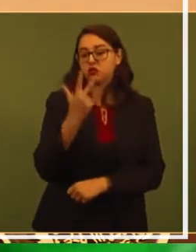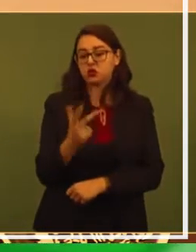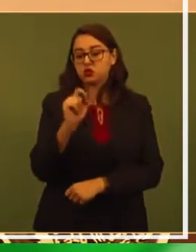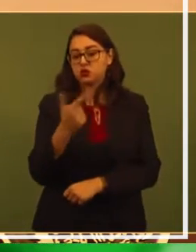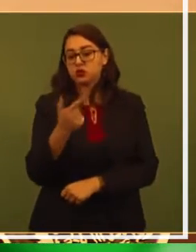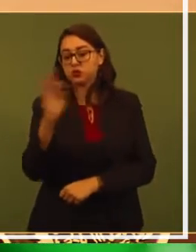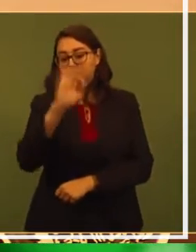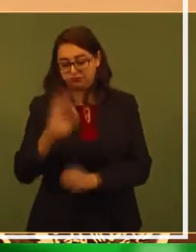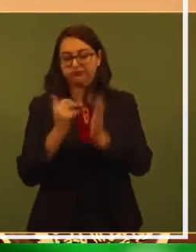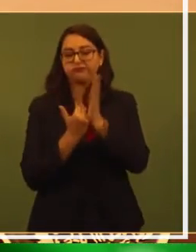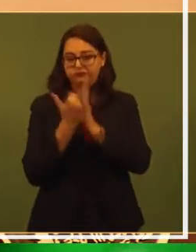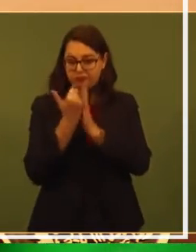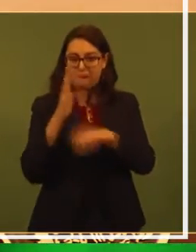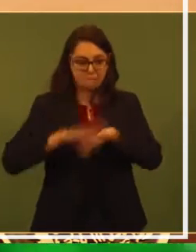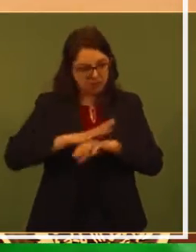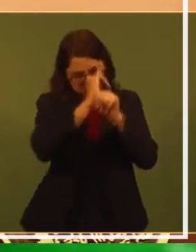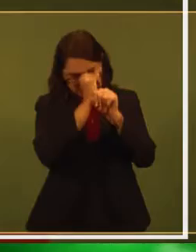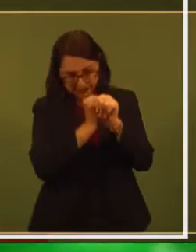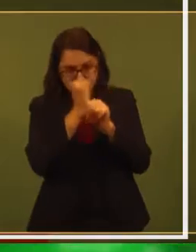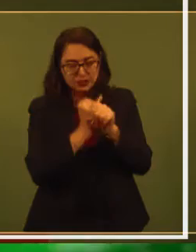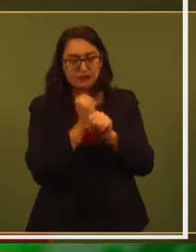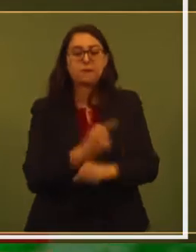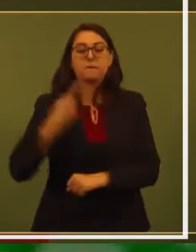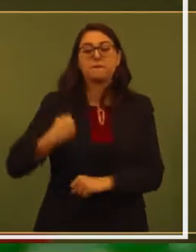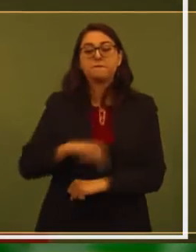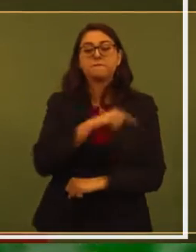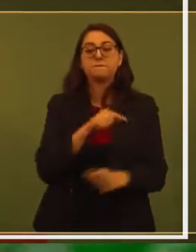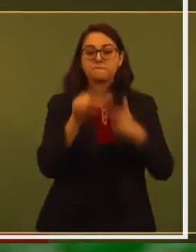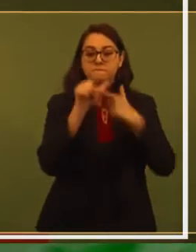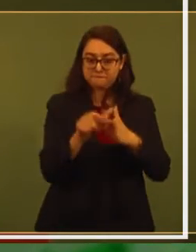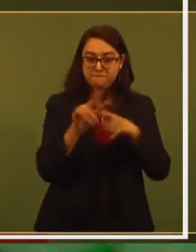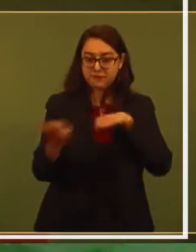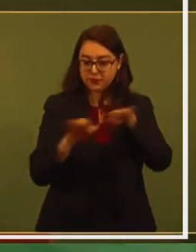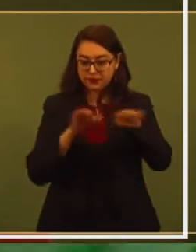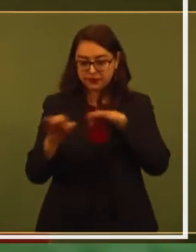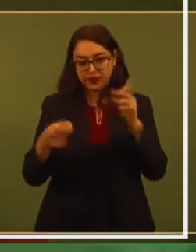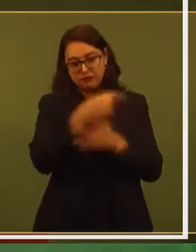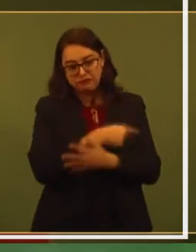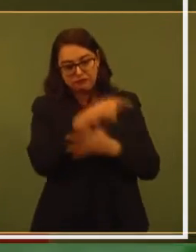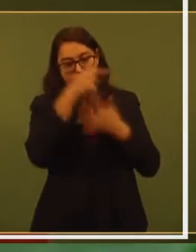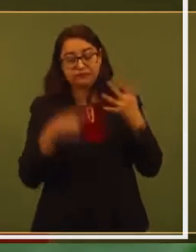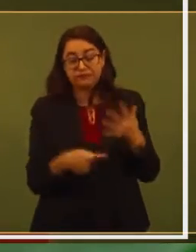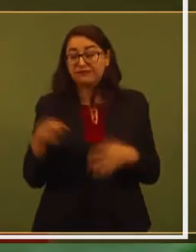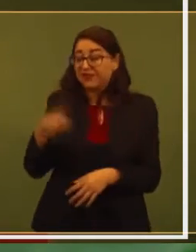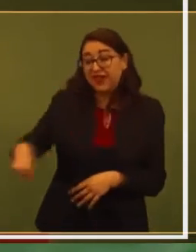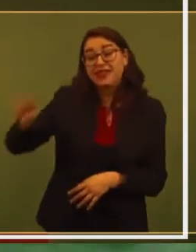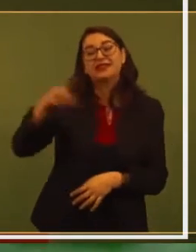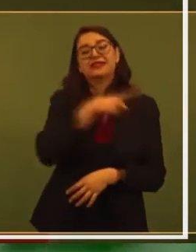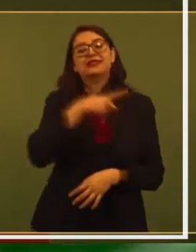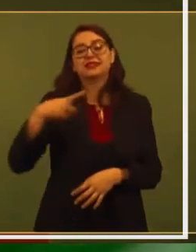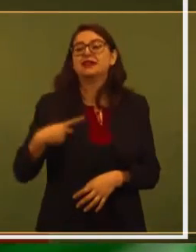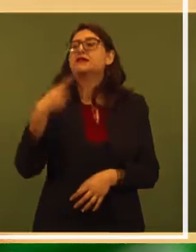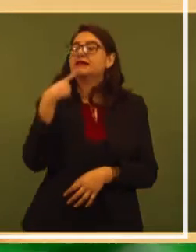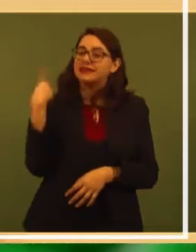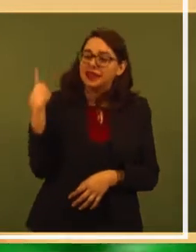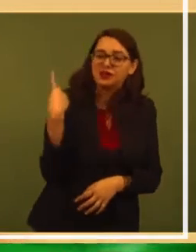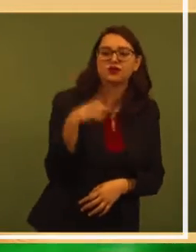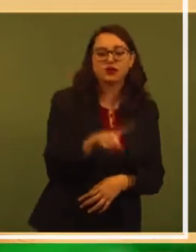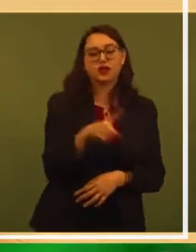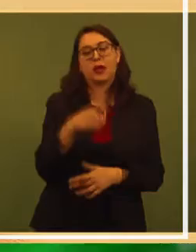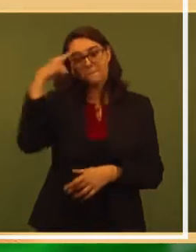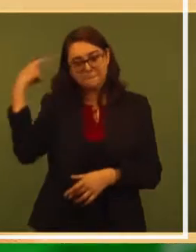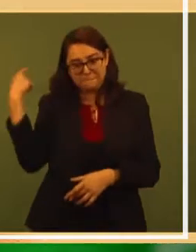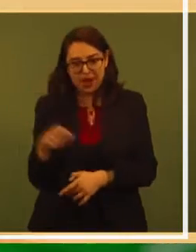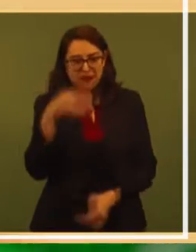año anterior. Seguiremos trabajando para que este y otros delitos se denuncien, se judicialicen y se